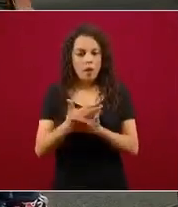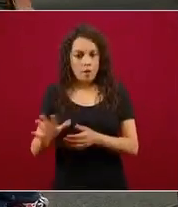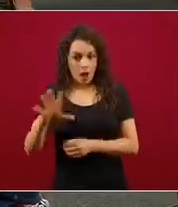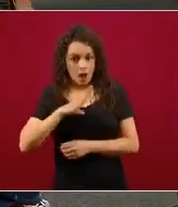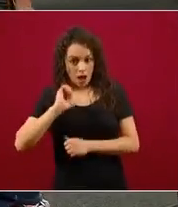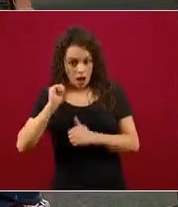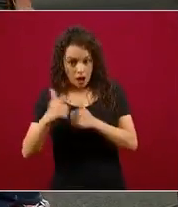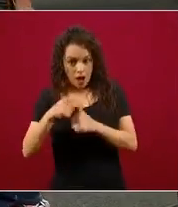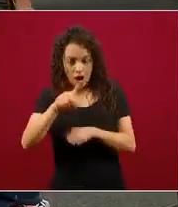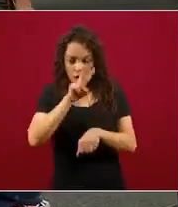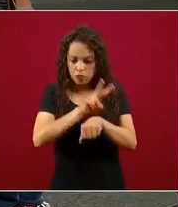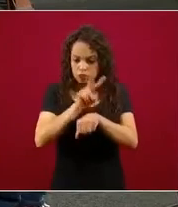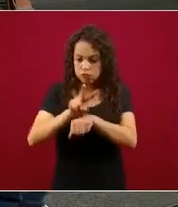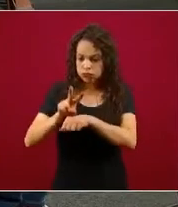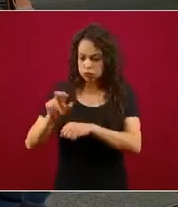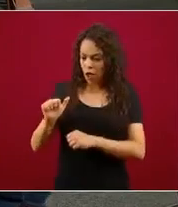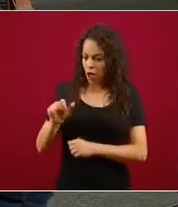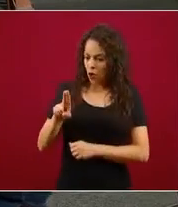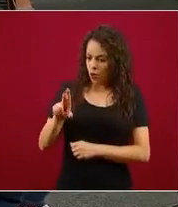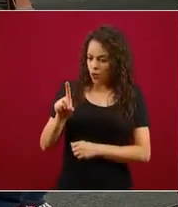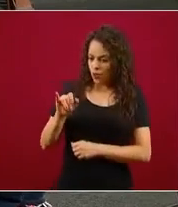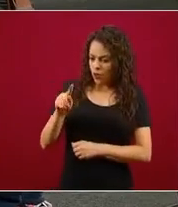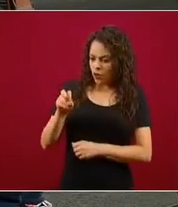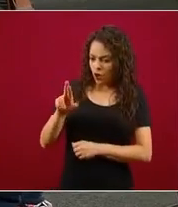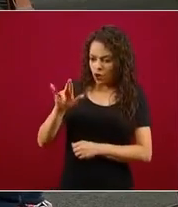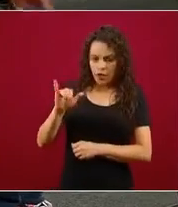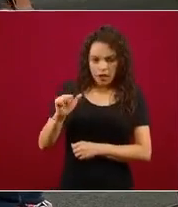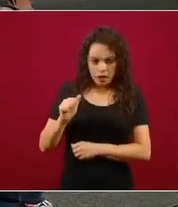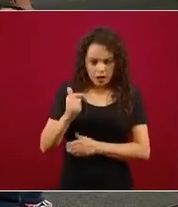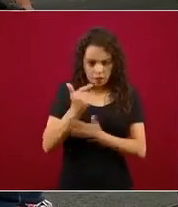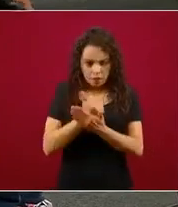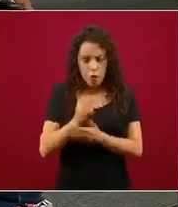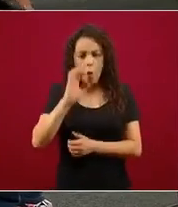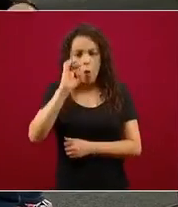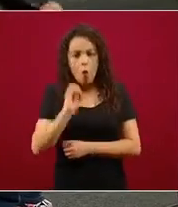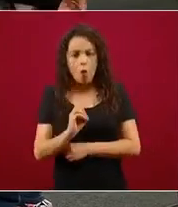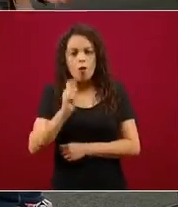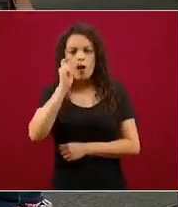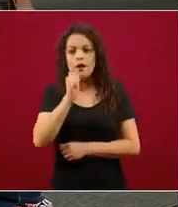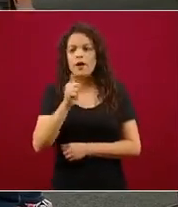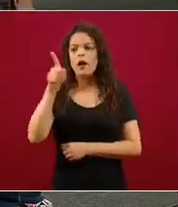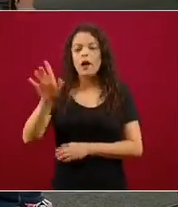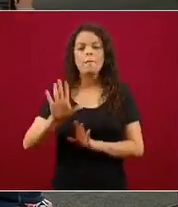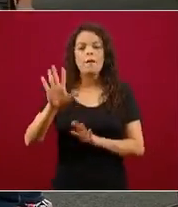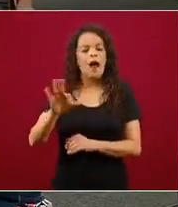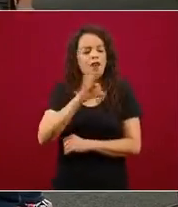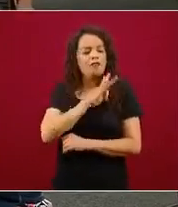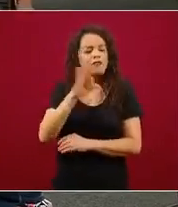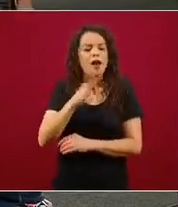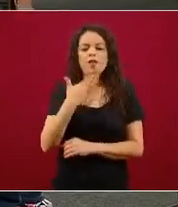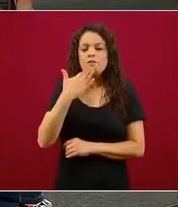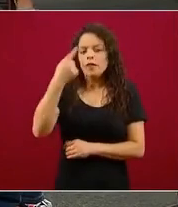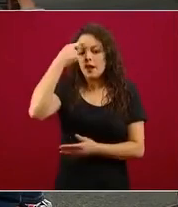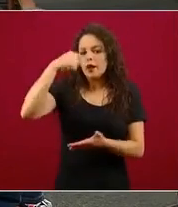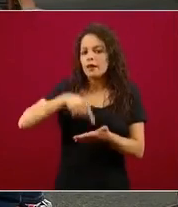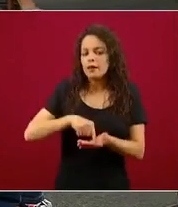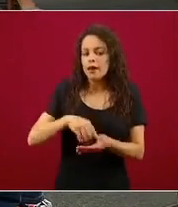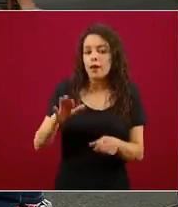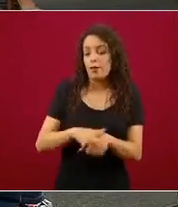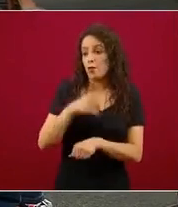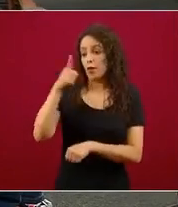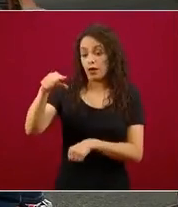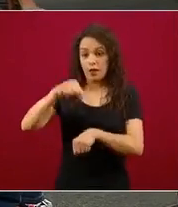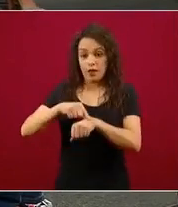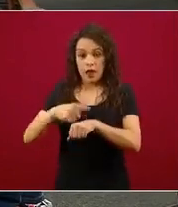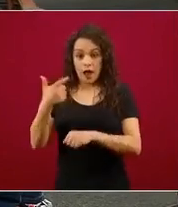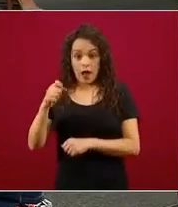o es de buena fe, porque entendiendo lo que nos explica el doctor Gatell, pues cada estado